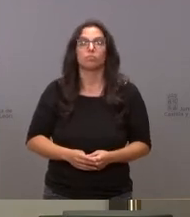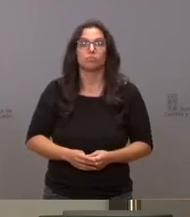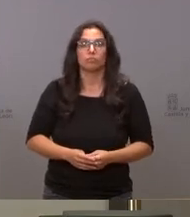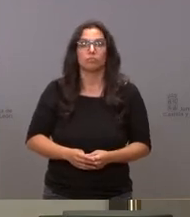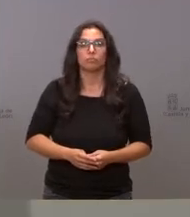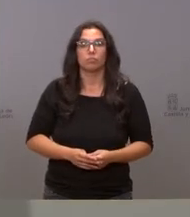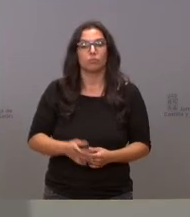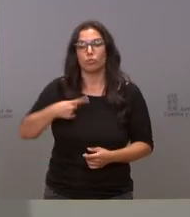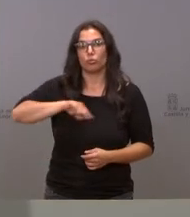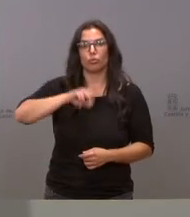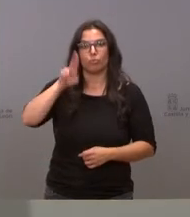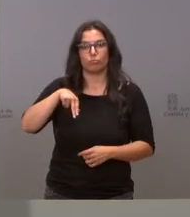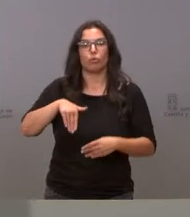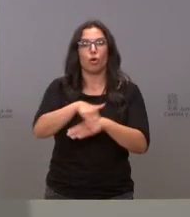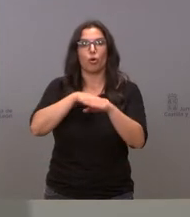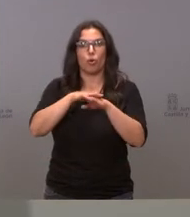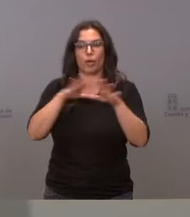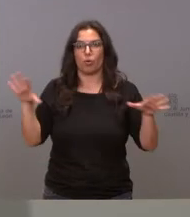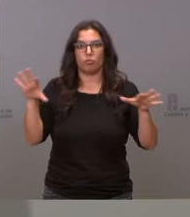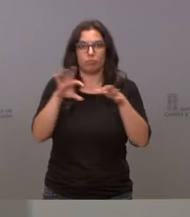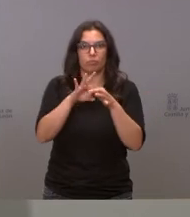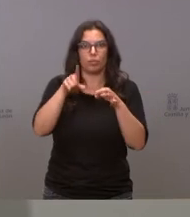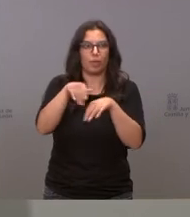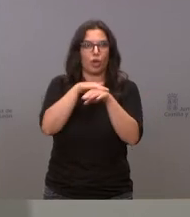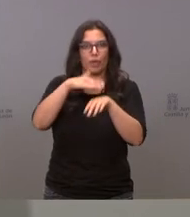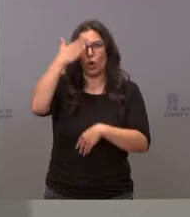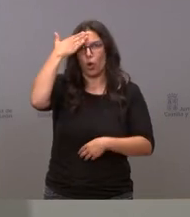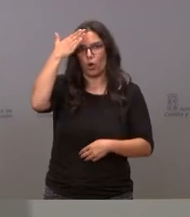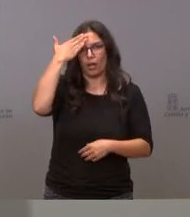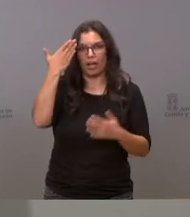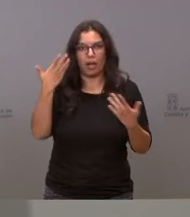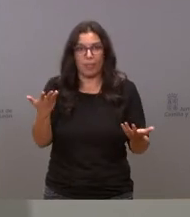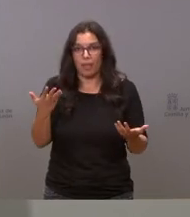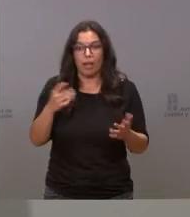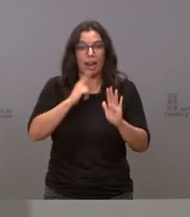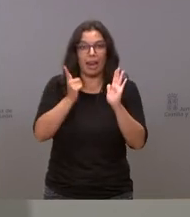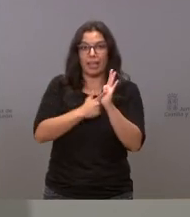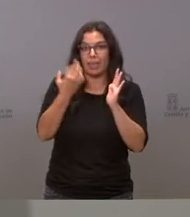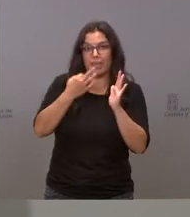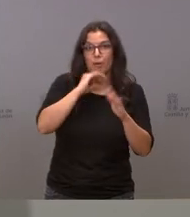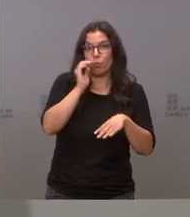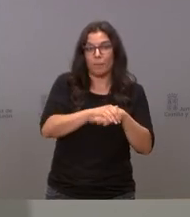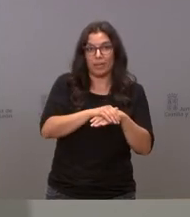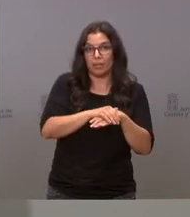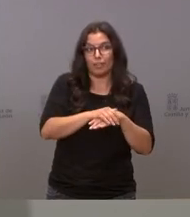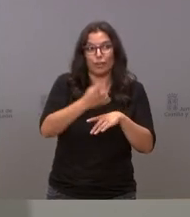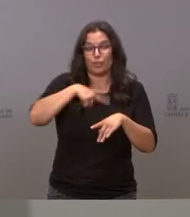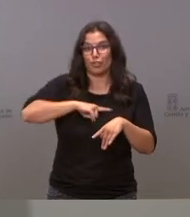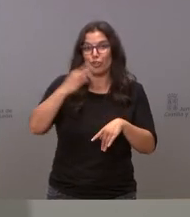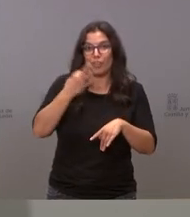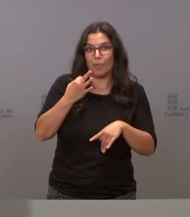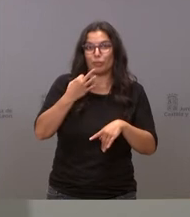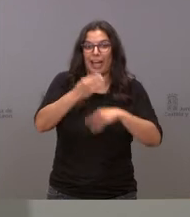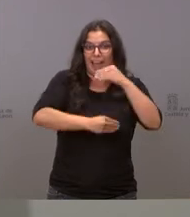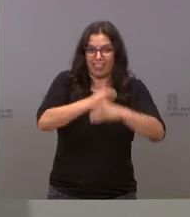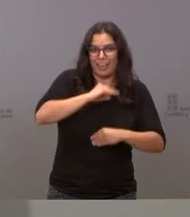un gobierno de coalición pero somos un gobierno sensato las leyes están para aplicarse nuestra obligación es asegurarnos de que se cumplen las leyes